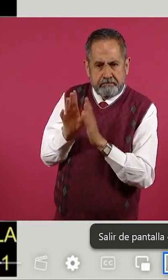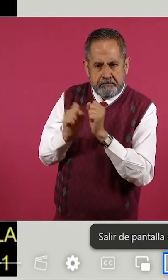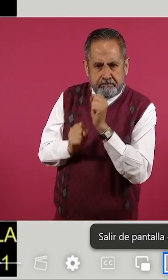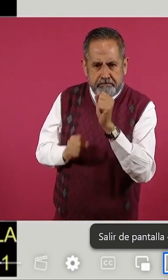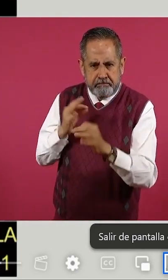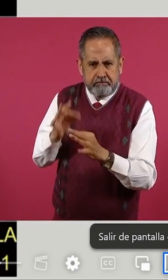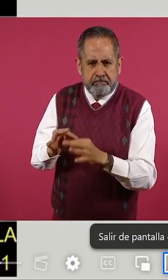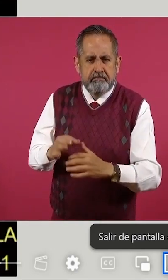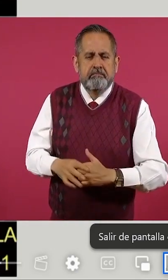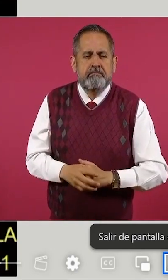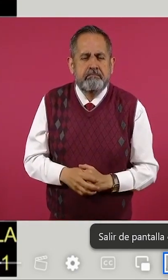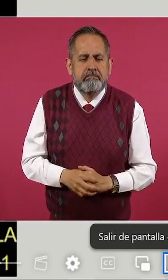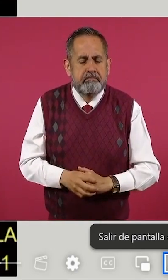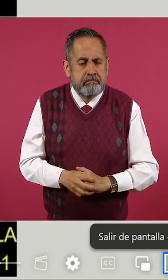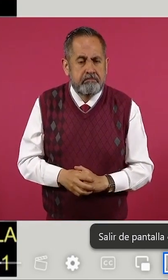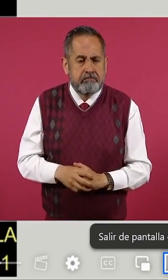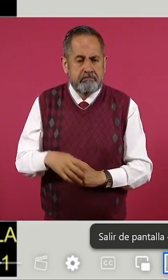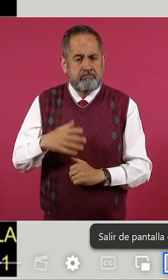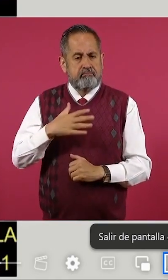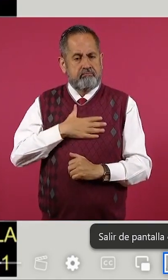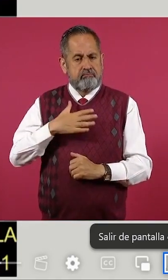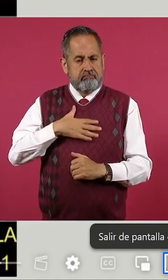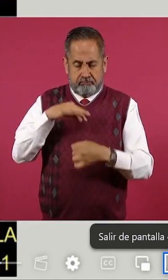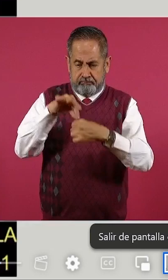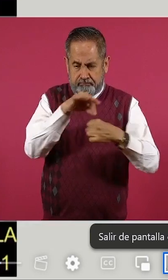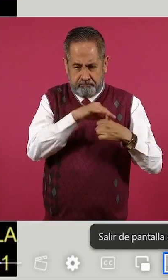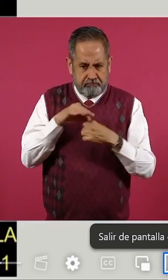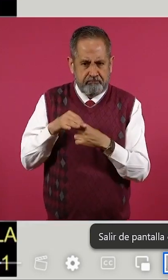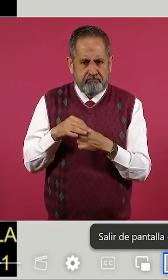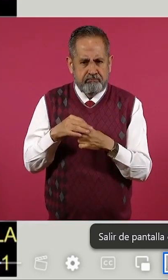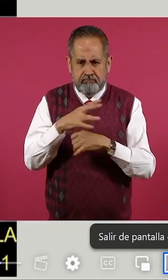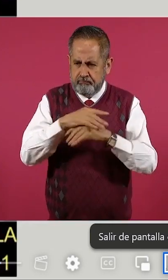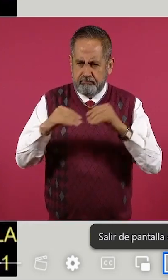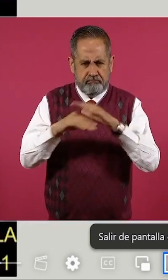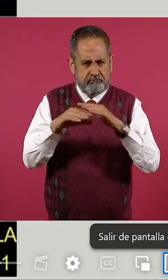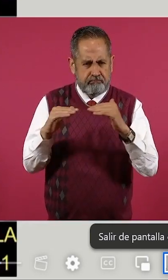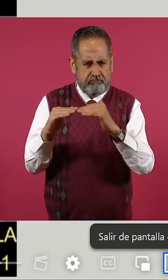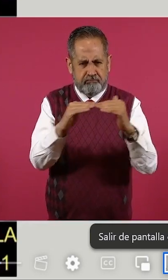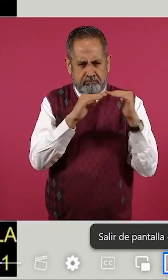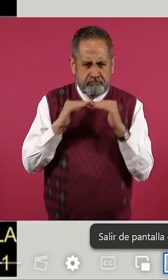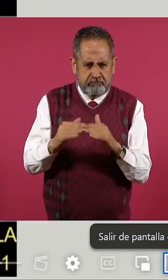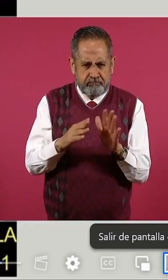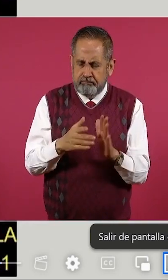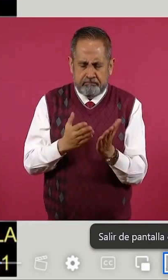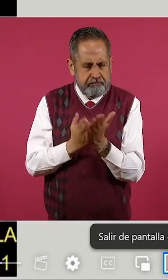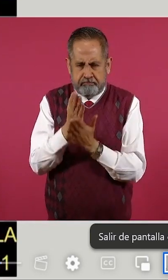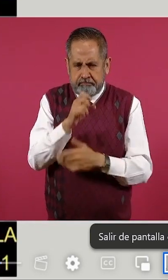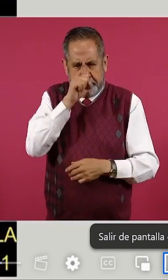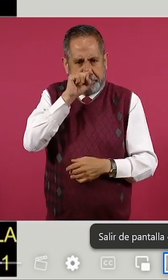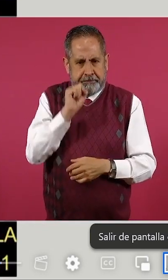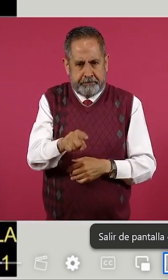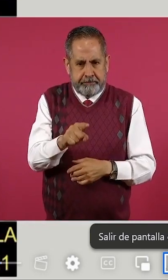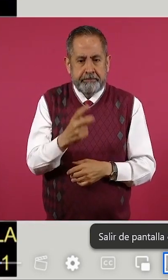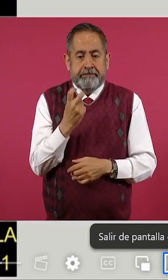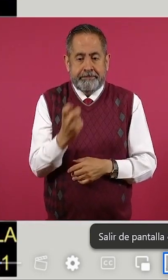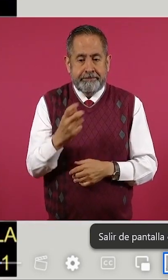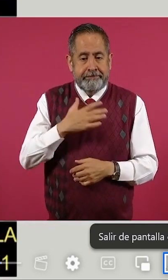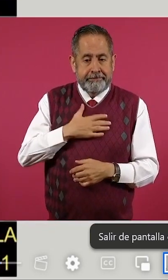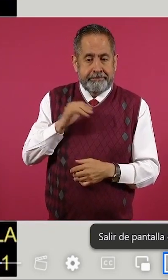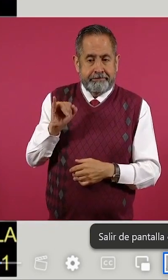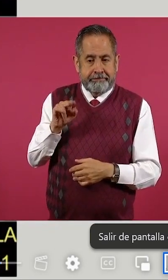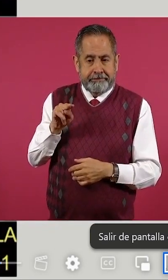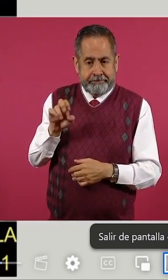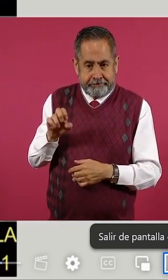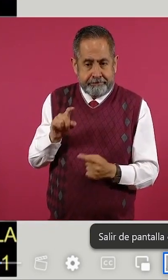equidad, imparcialidad y legalidad de nuestras elecciones, ha sido, es y será irrenunciable. Por eso a este INE, a estas